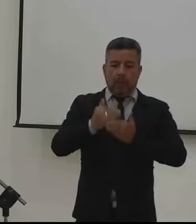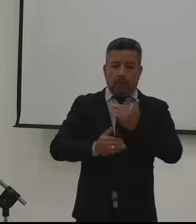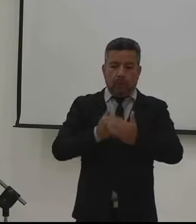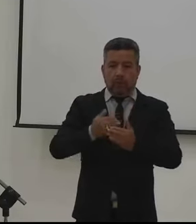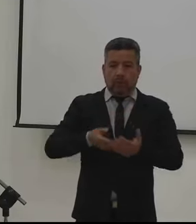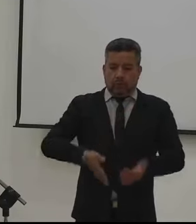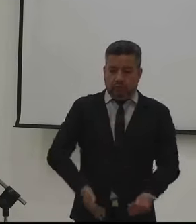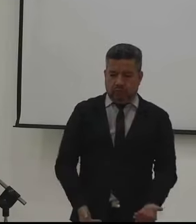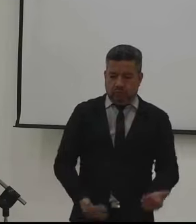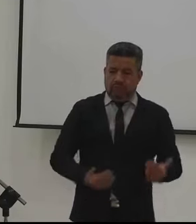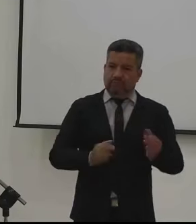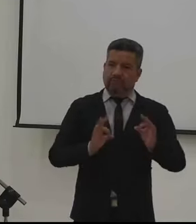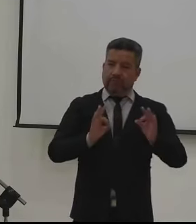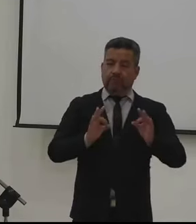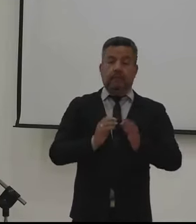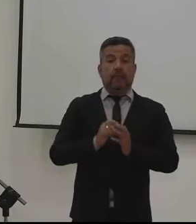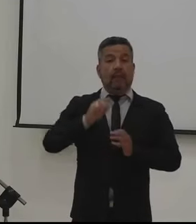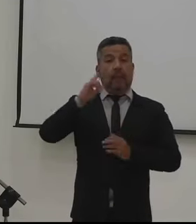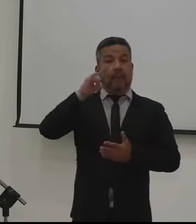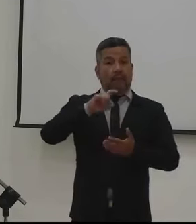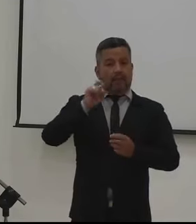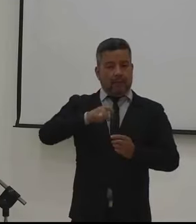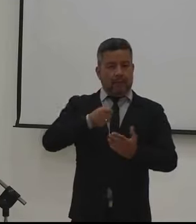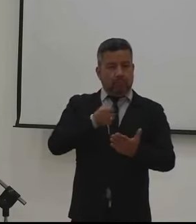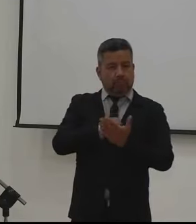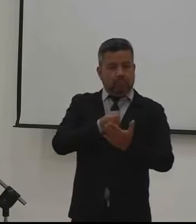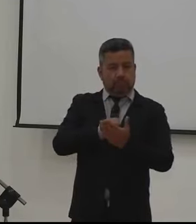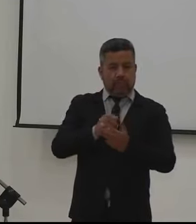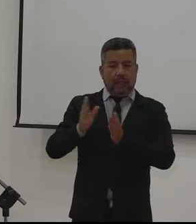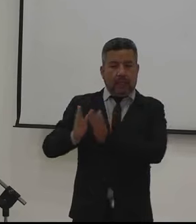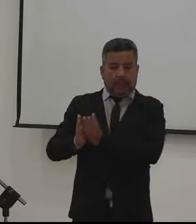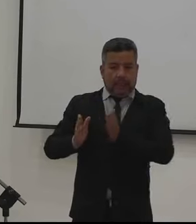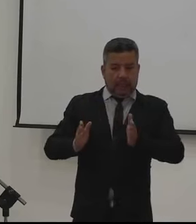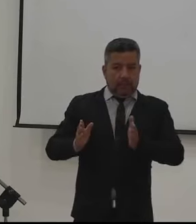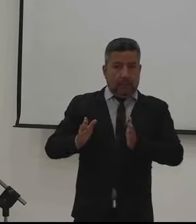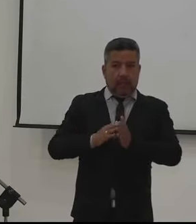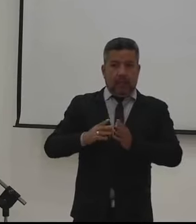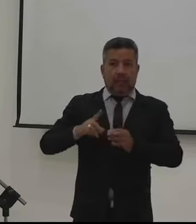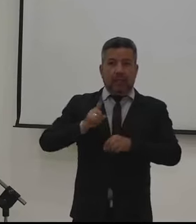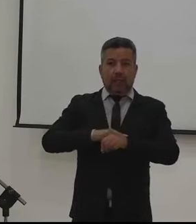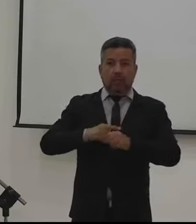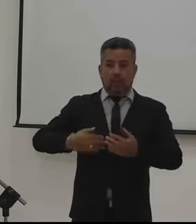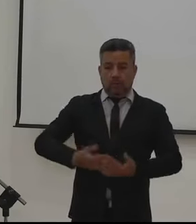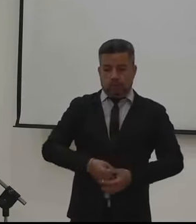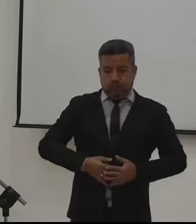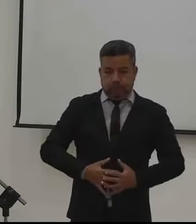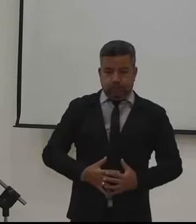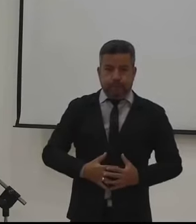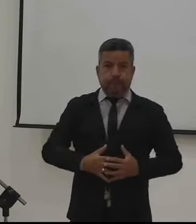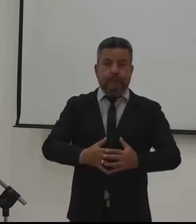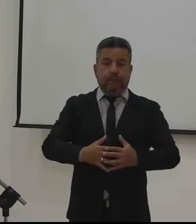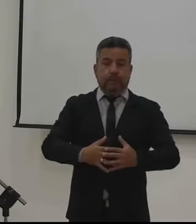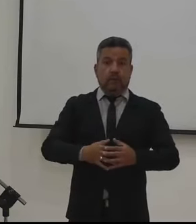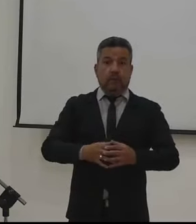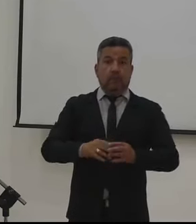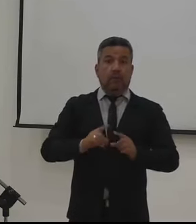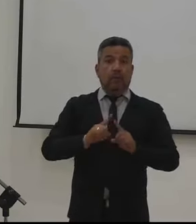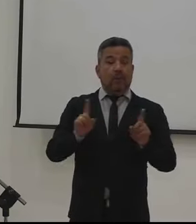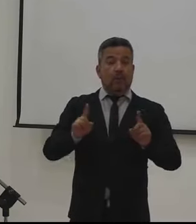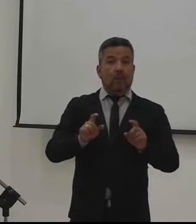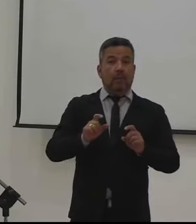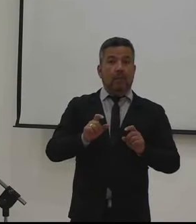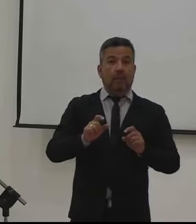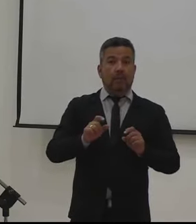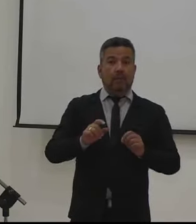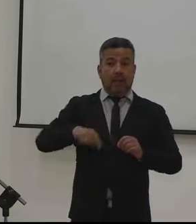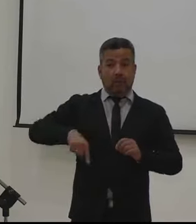buen proceso de parto. Creo que se debe hacer énfasis en esta etapa, el periodo de gestación y la escuela no está